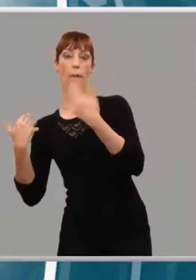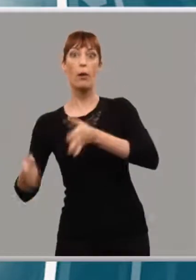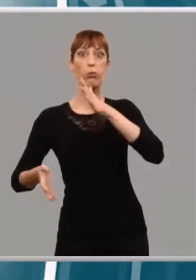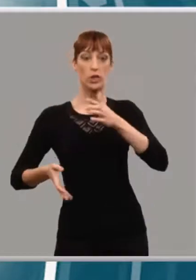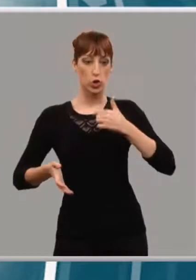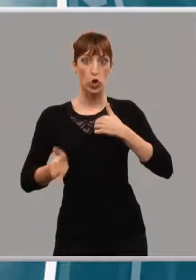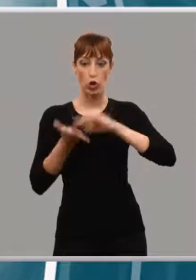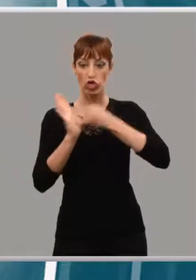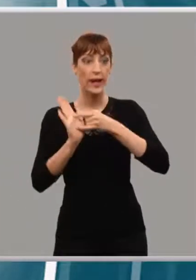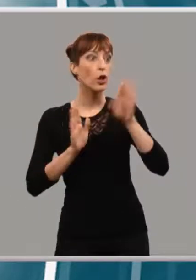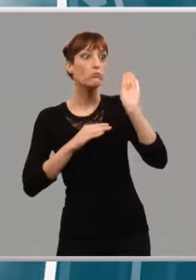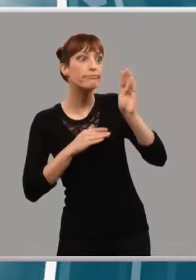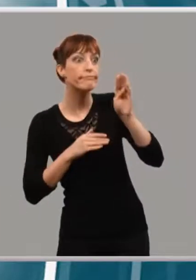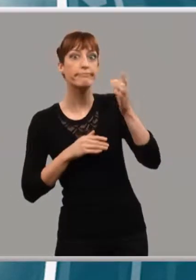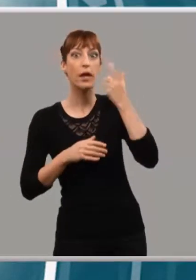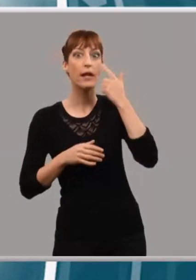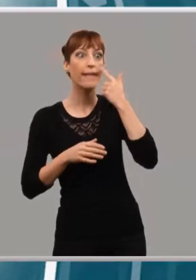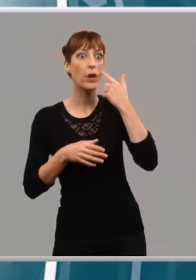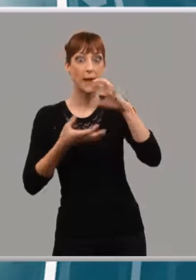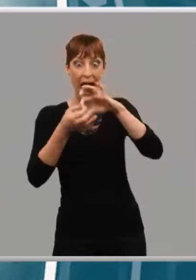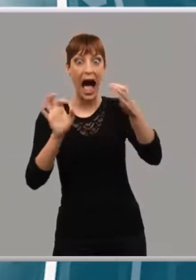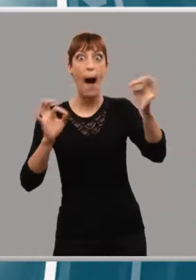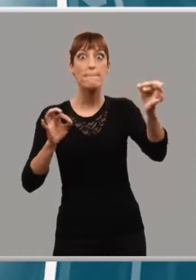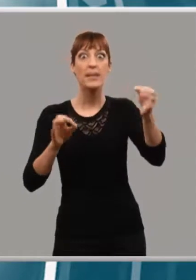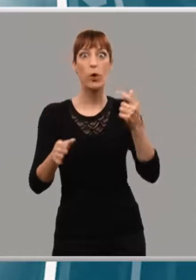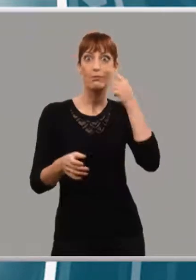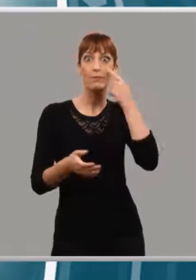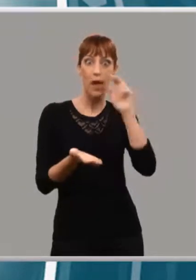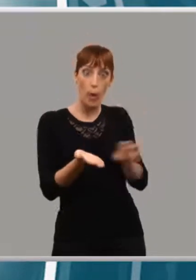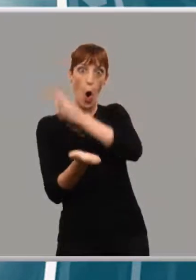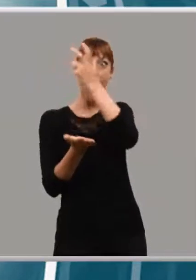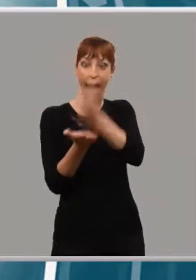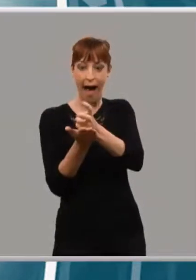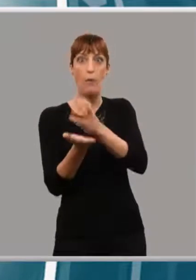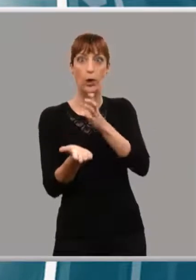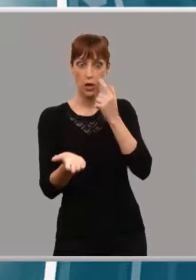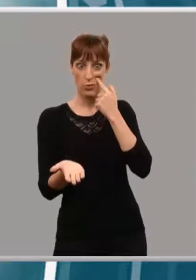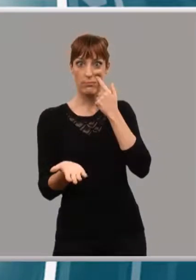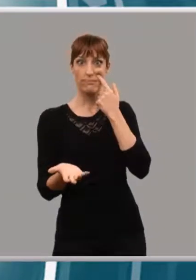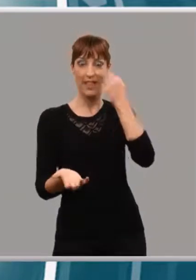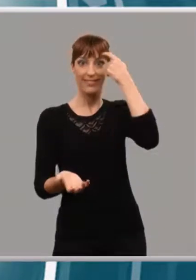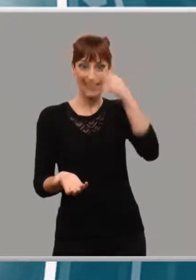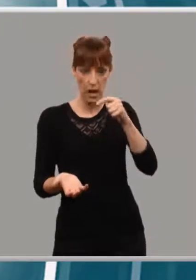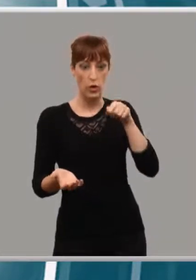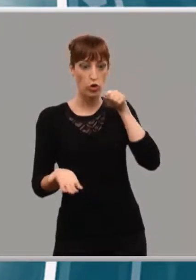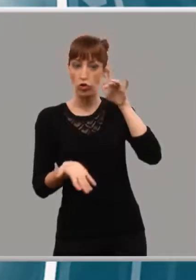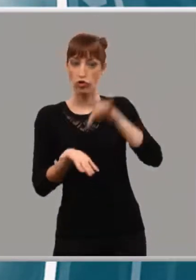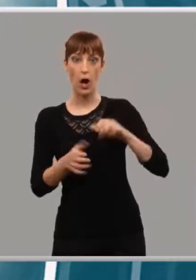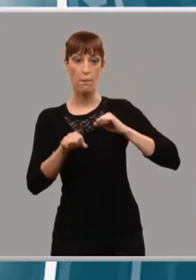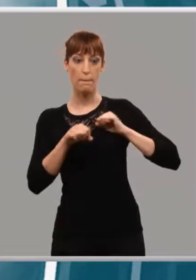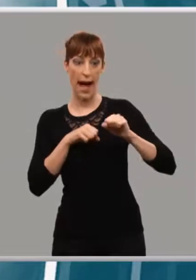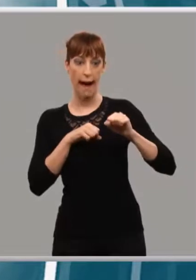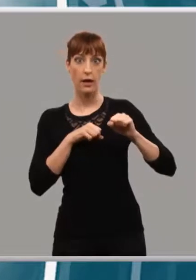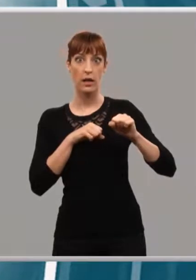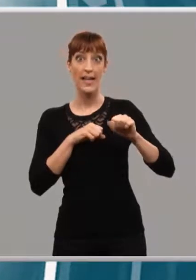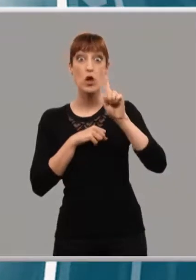técnico que estaba allí y le digo al amigo que lo ponga de costado porque yo veo que es un infarto. Entonces salimos y por supuesto que en